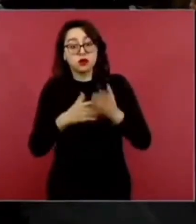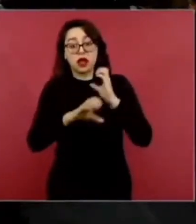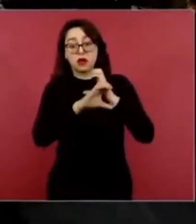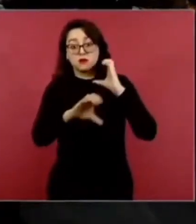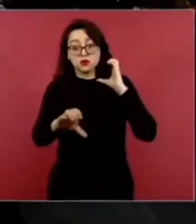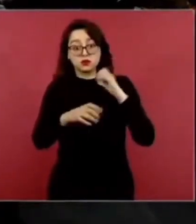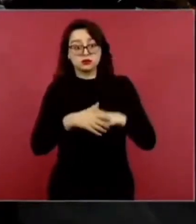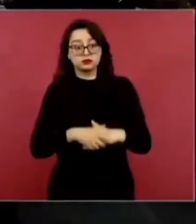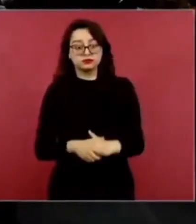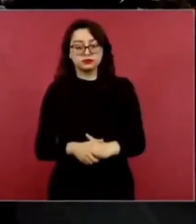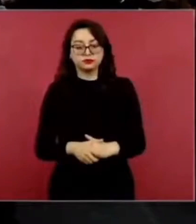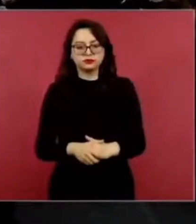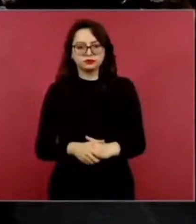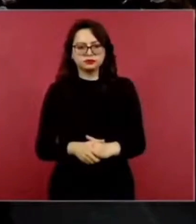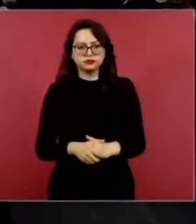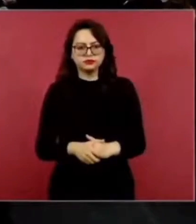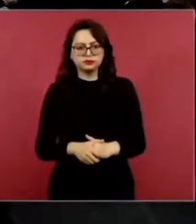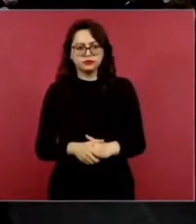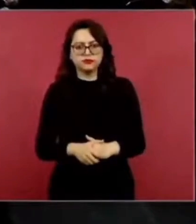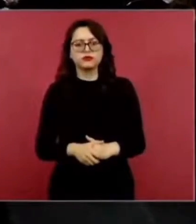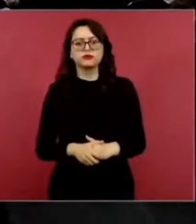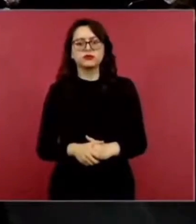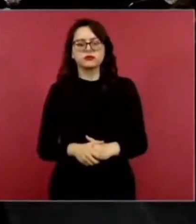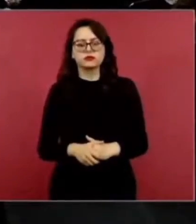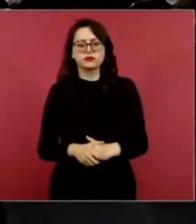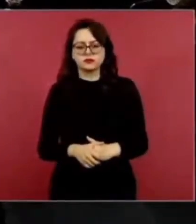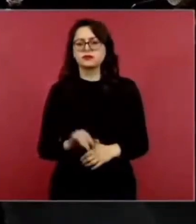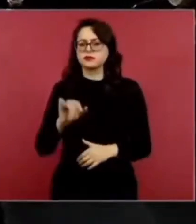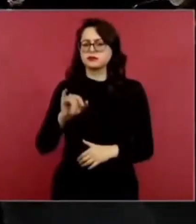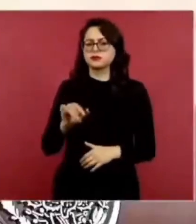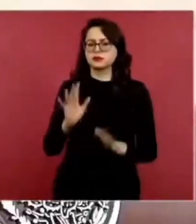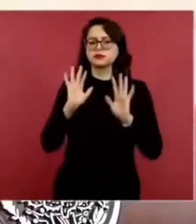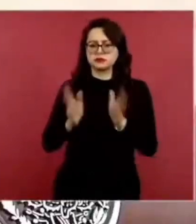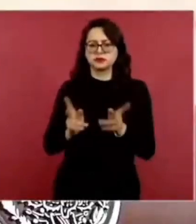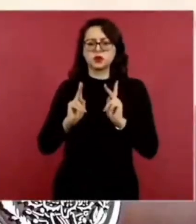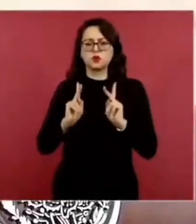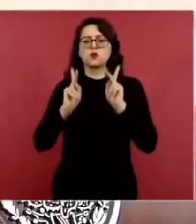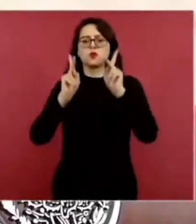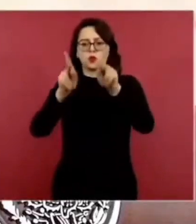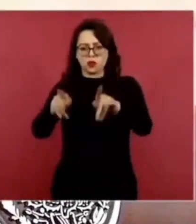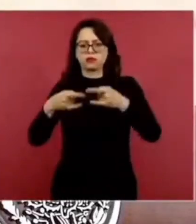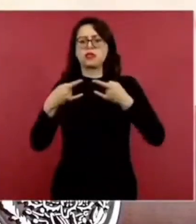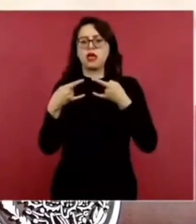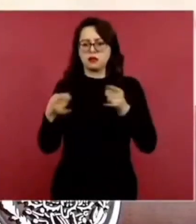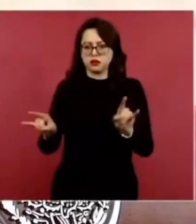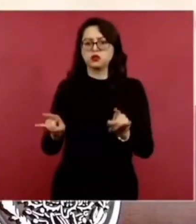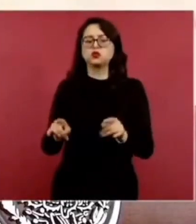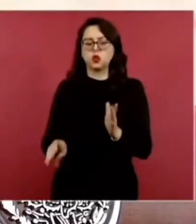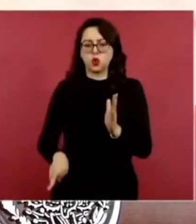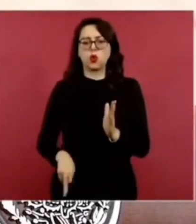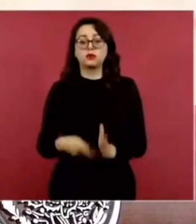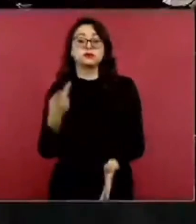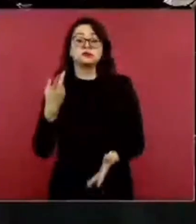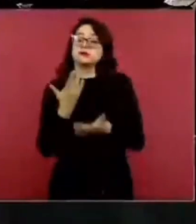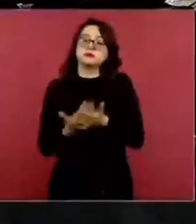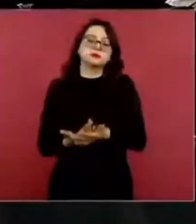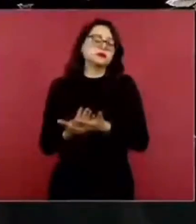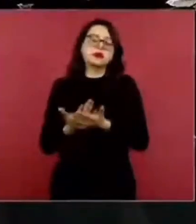Ah, se anunció que se reabren los puentes, pero vamos a esperar. Sí, porque